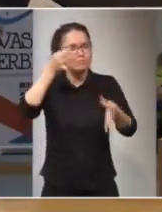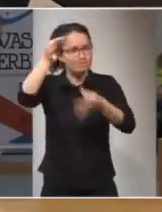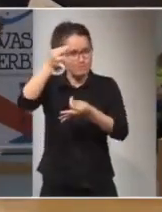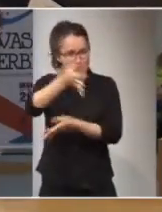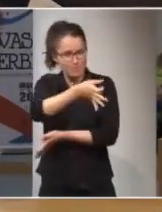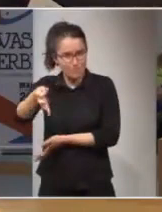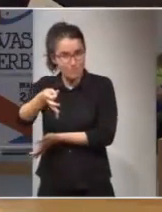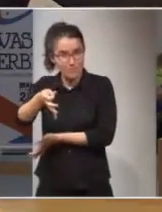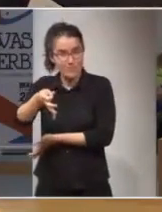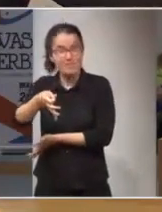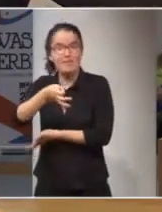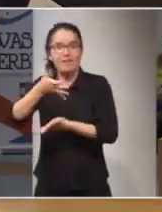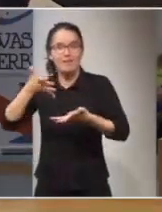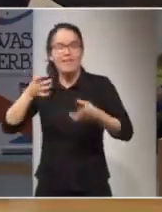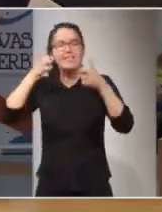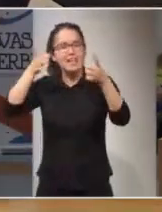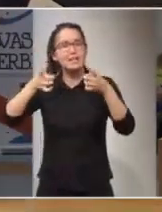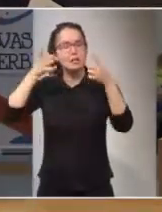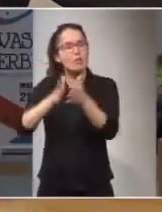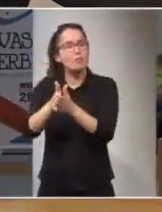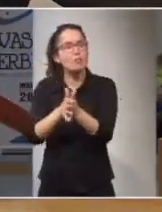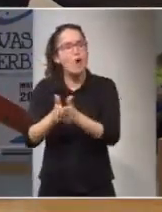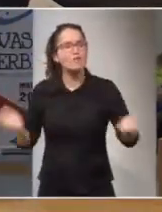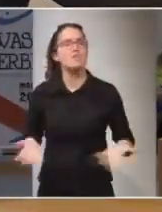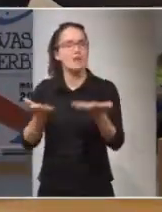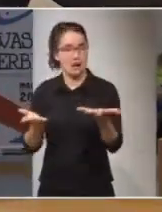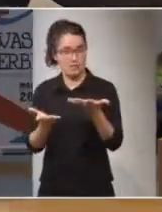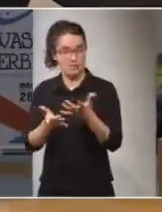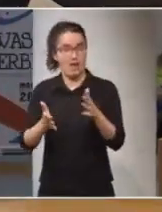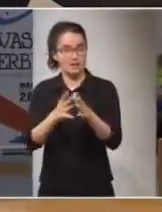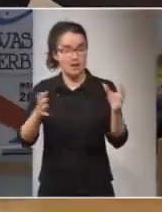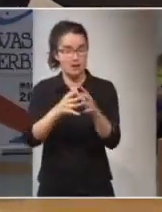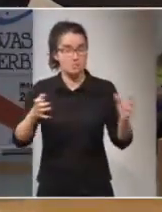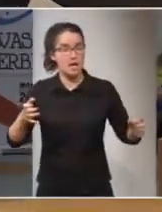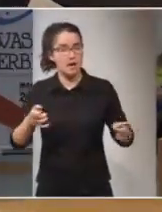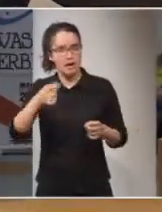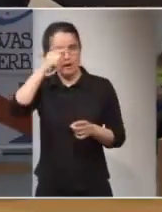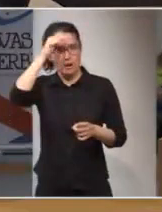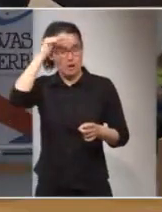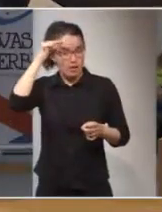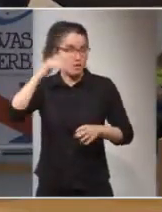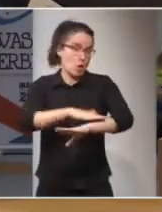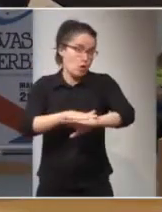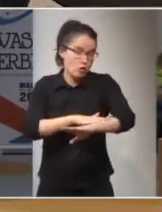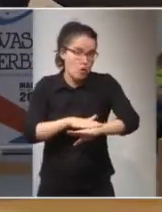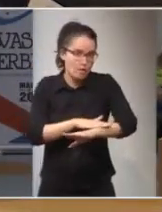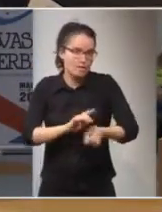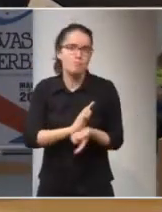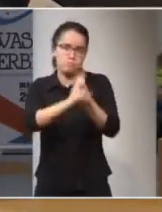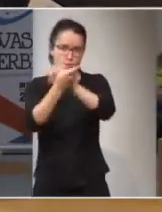concreta, y tratando de motivar la voluntad para que los paradigmas mentales de los gobernantes cambien.